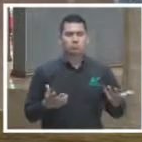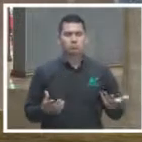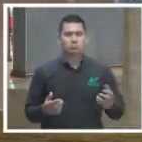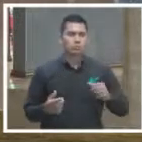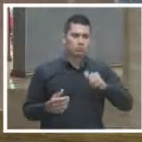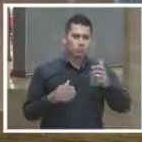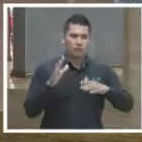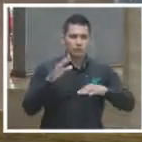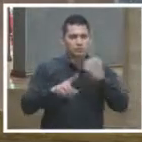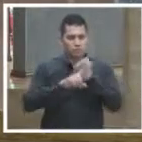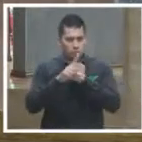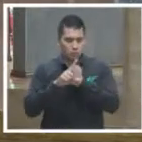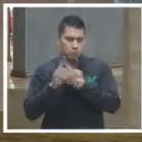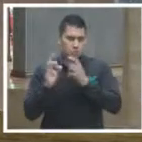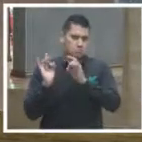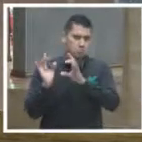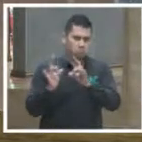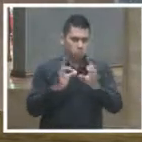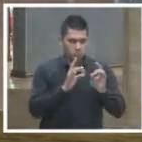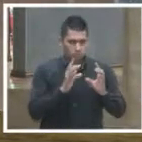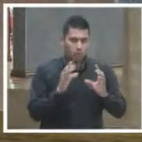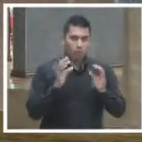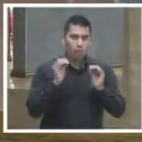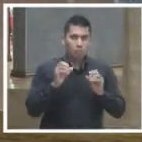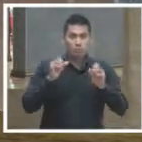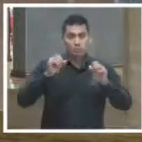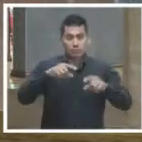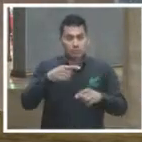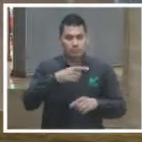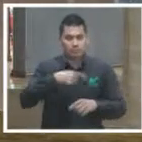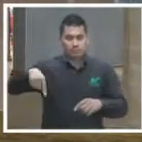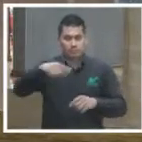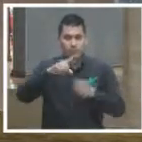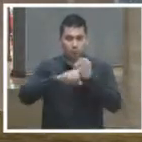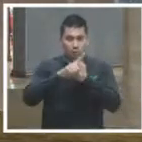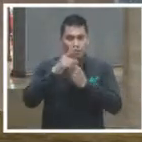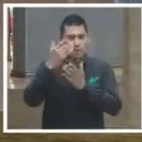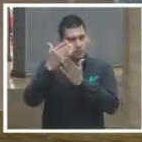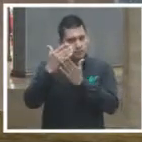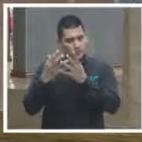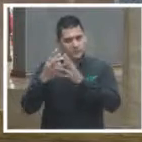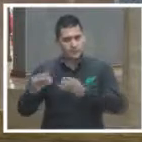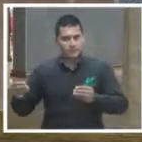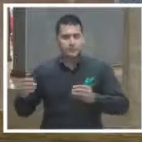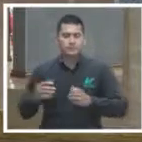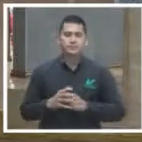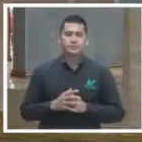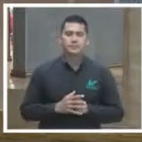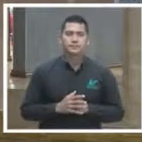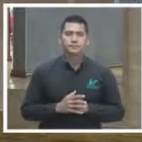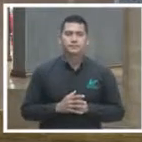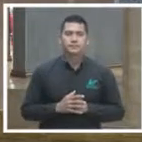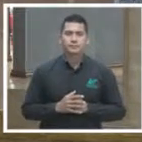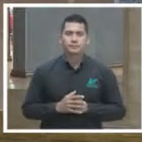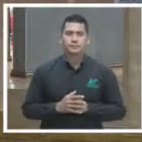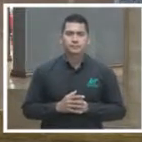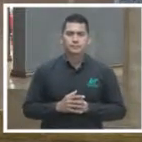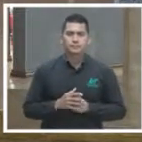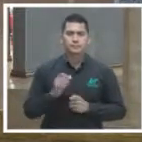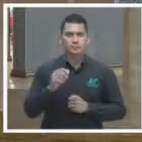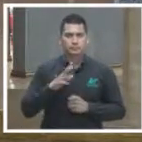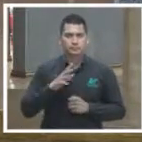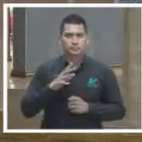problemas y sobre todo en la construcción de soluciones el portal Tuomas en